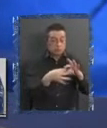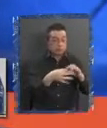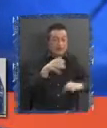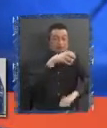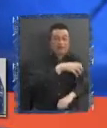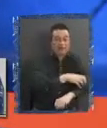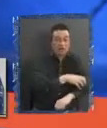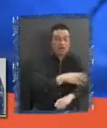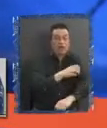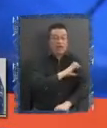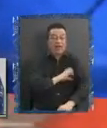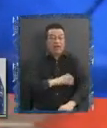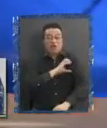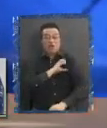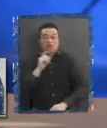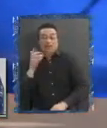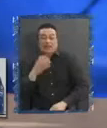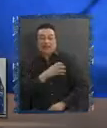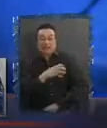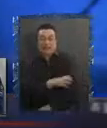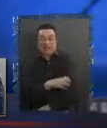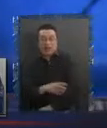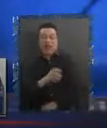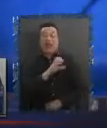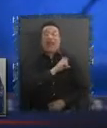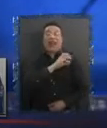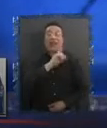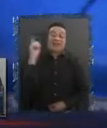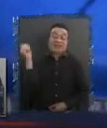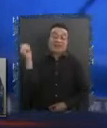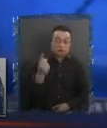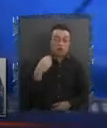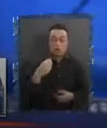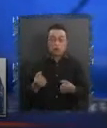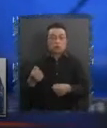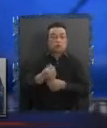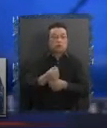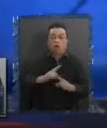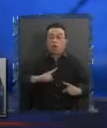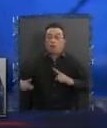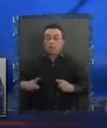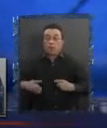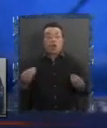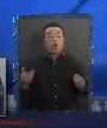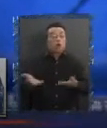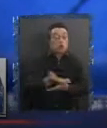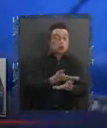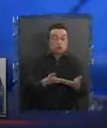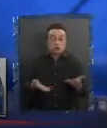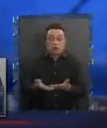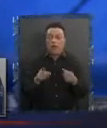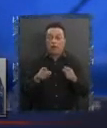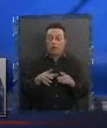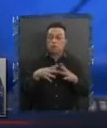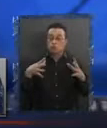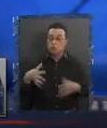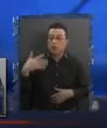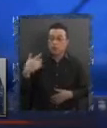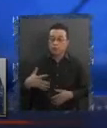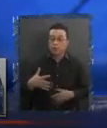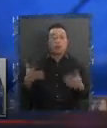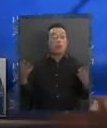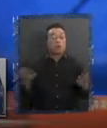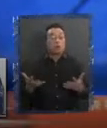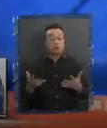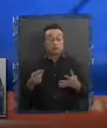regional El estado nacional Voy a gritar Cómo suplen competencias De unos a otros Cómo se coordinan Es bien relevante Porque entre otras cosas